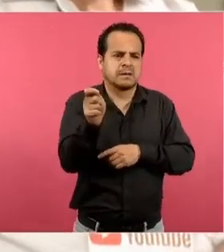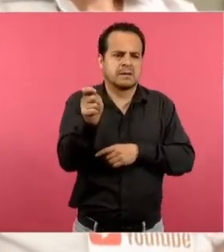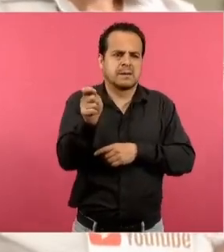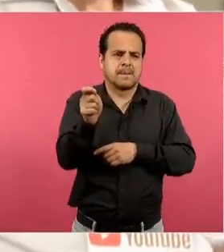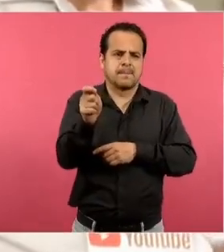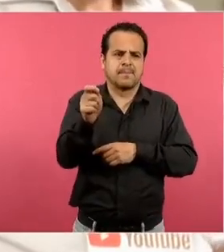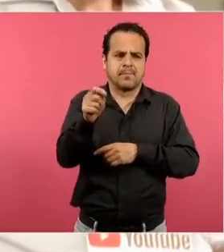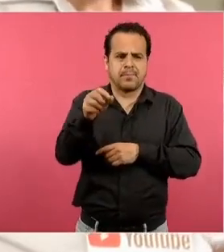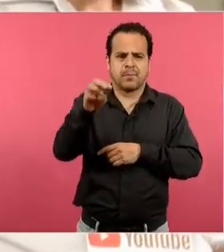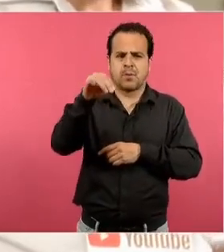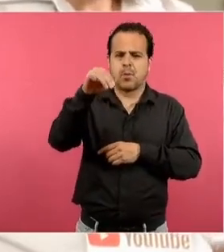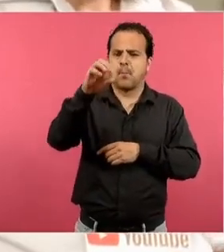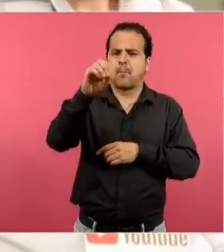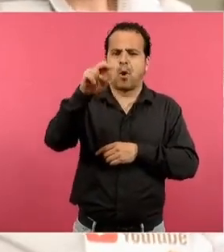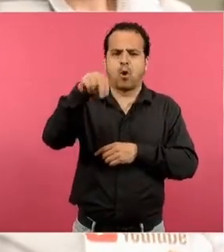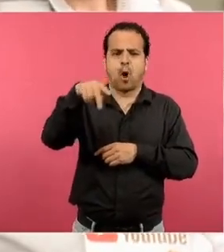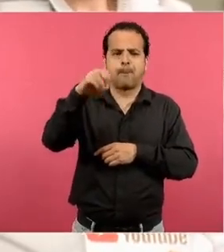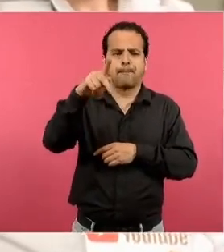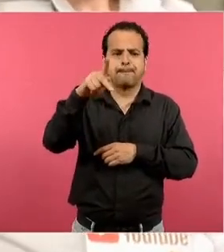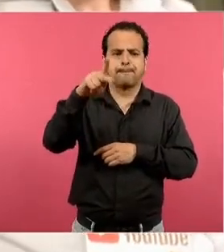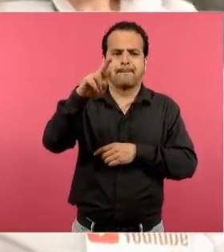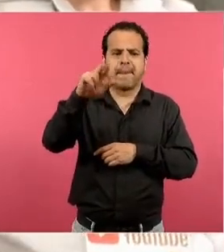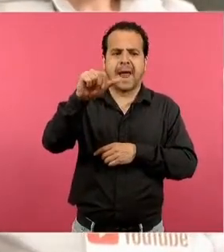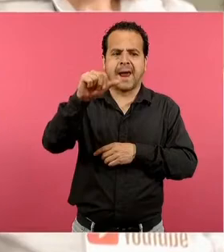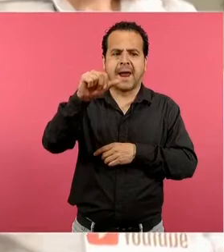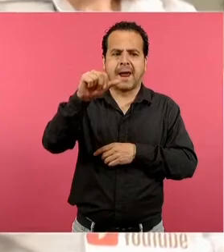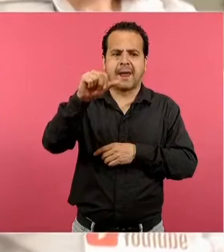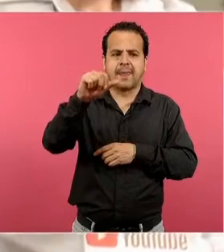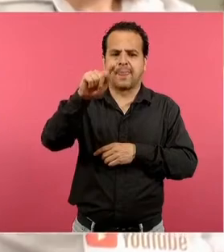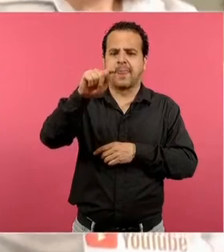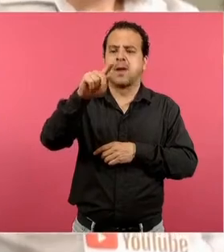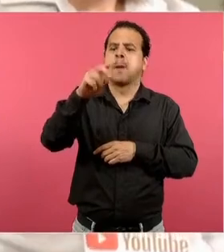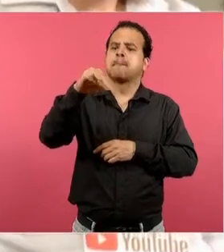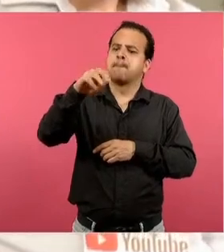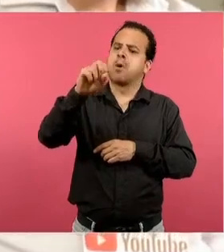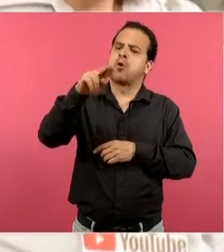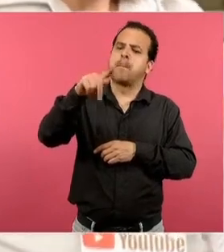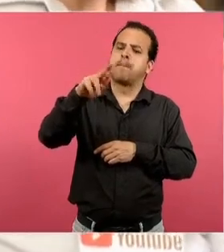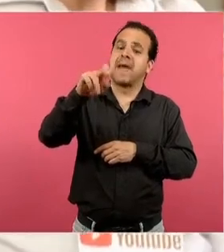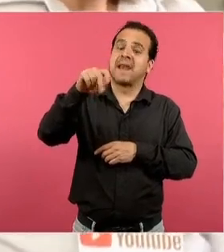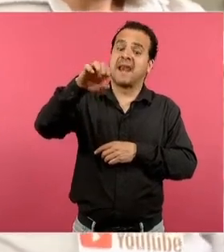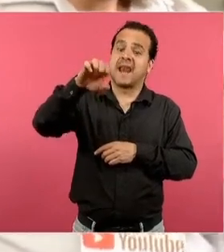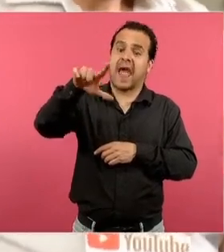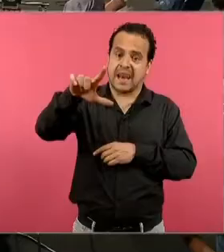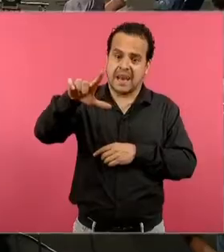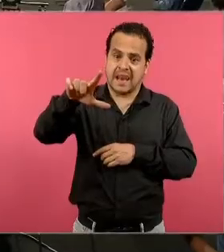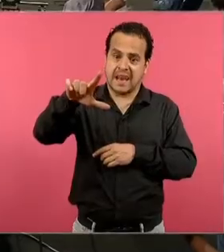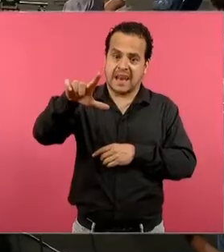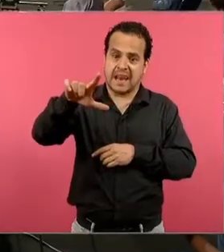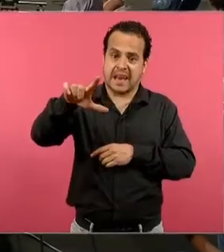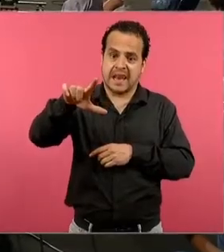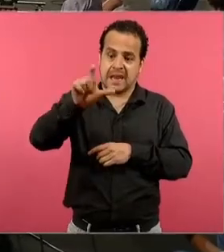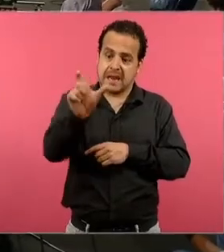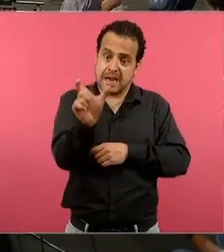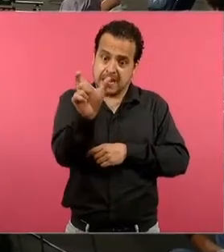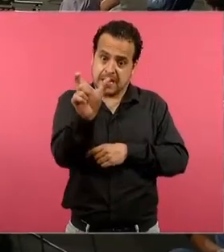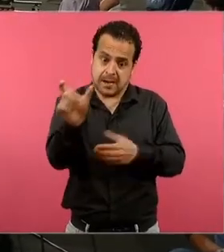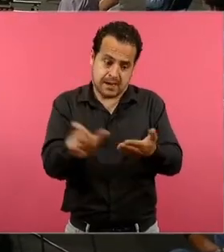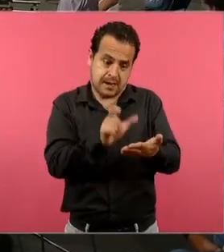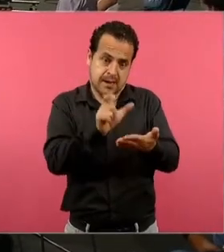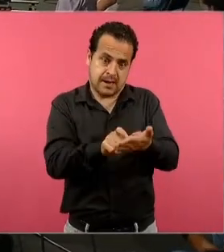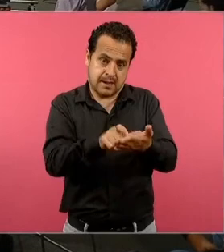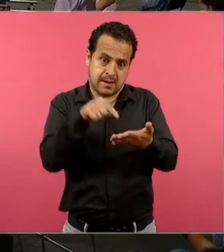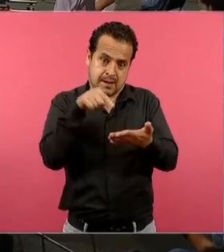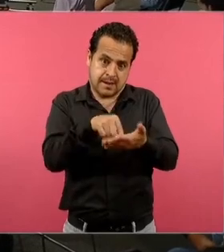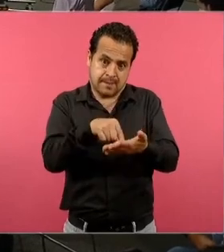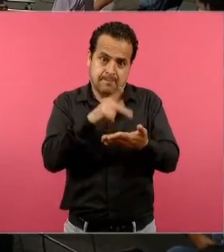Pero todos estos temas que son como tan complejos, como tan polémicos, ¿cómo es que los maestros